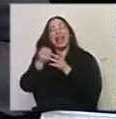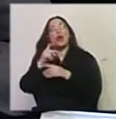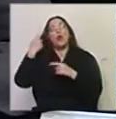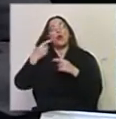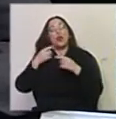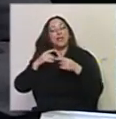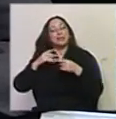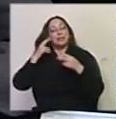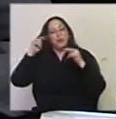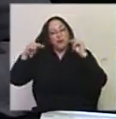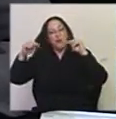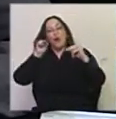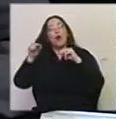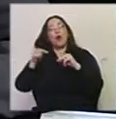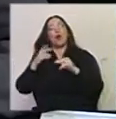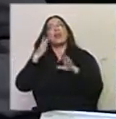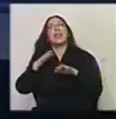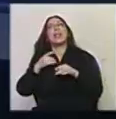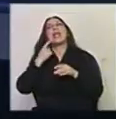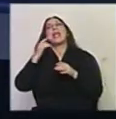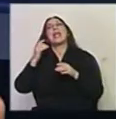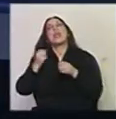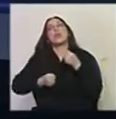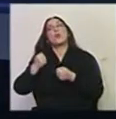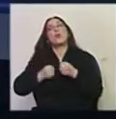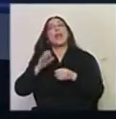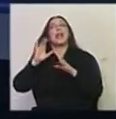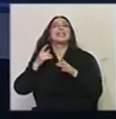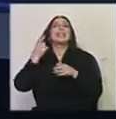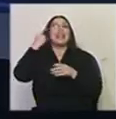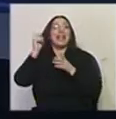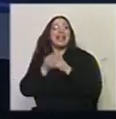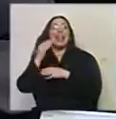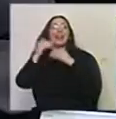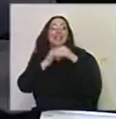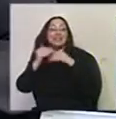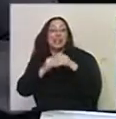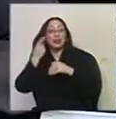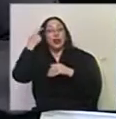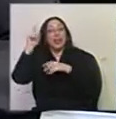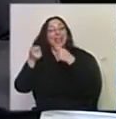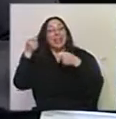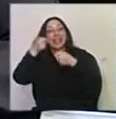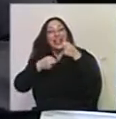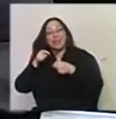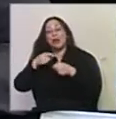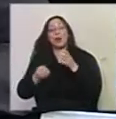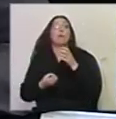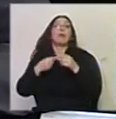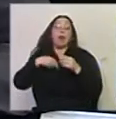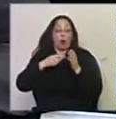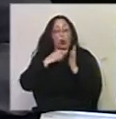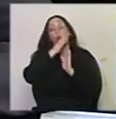¿verdad?, de mercado de industrias creativas, o ayudar a crear el desarrollo de las industrias creativas también en distintos puntos de nuestro